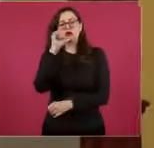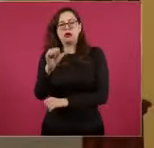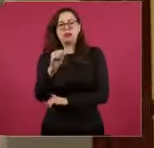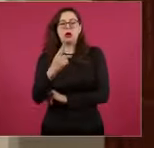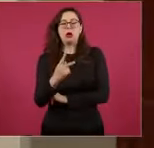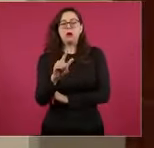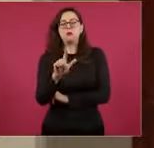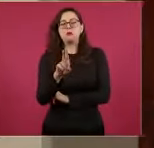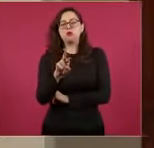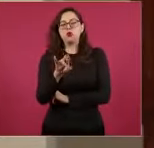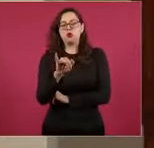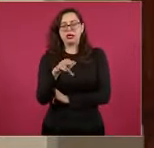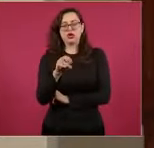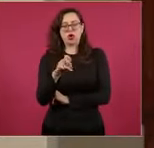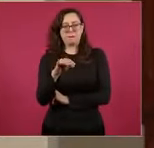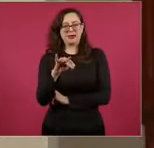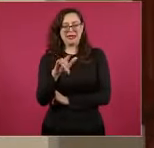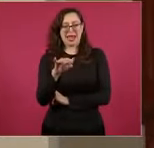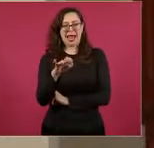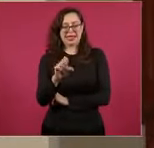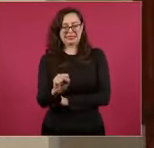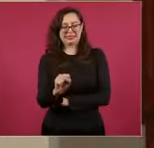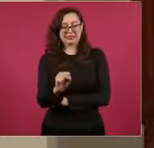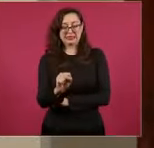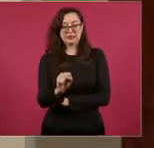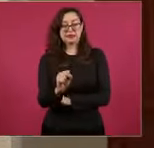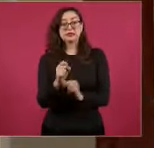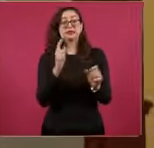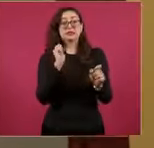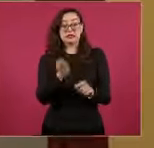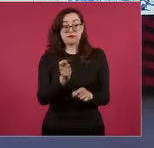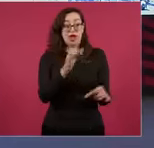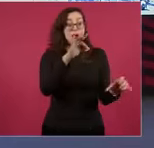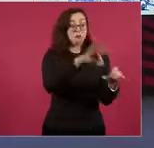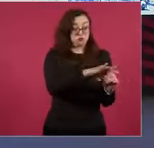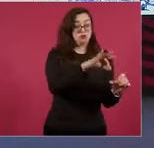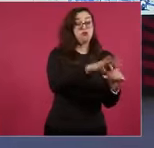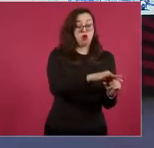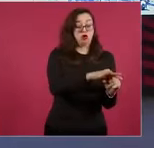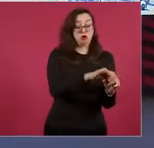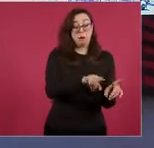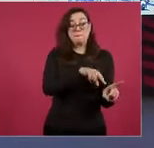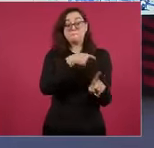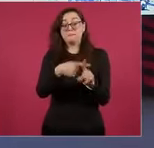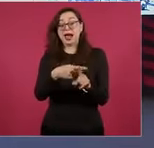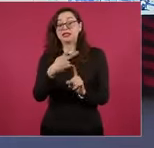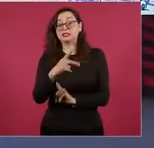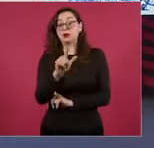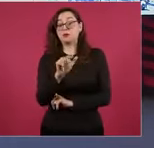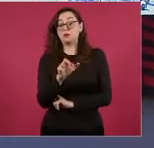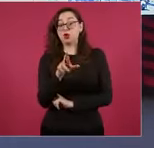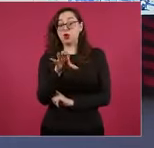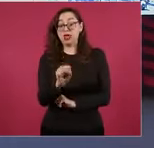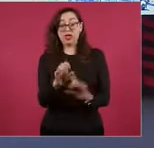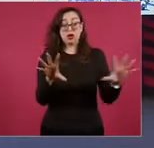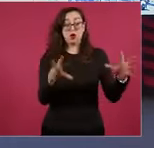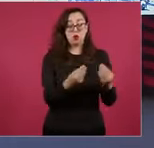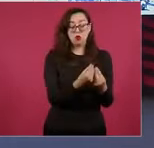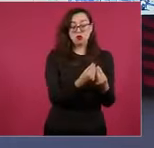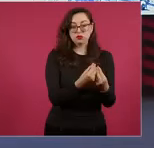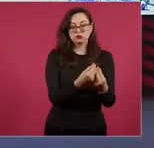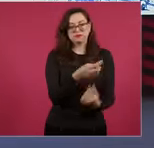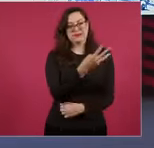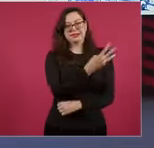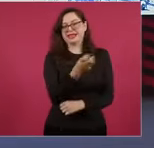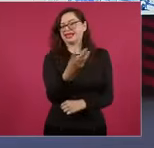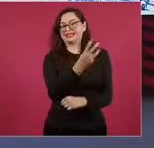puede haber más de 300 diputados sumados, el de mayoría y el de representación proporcional. Y la